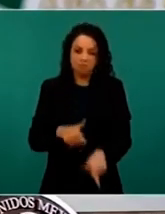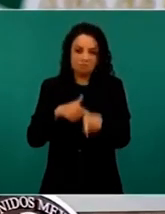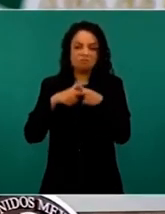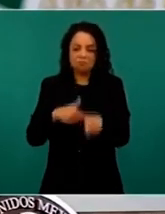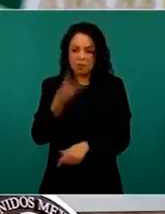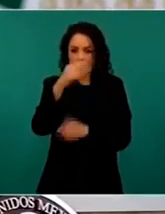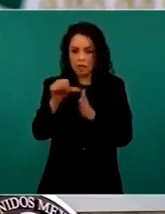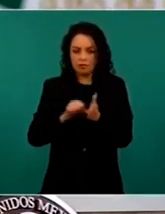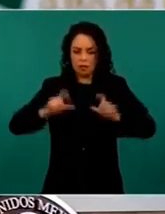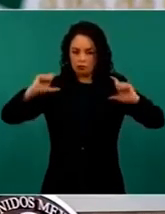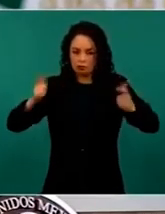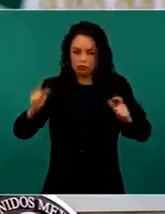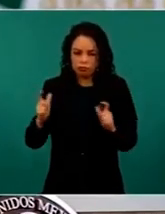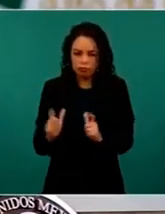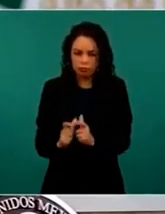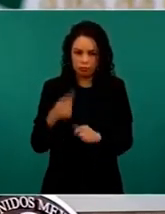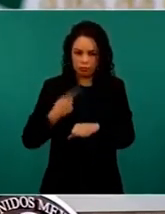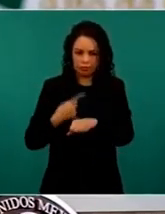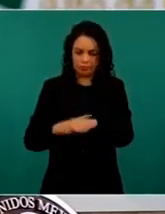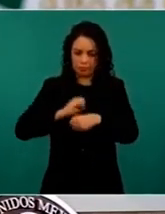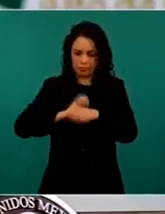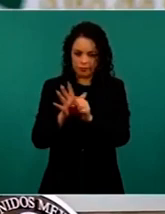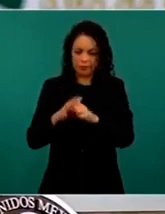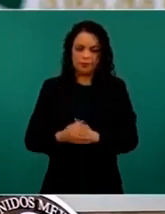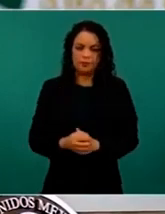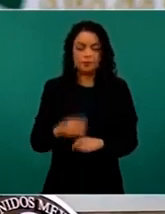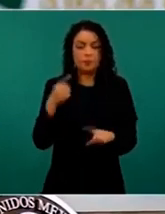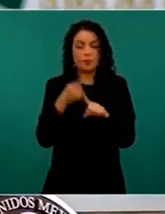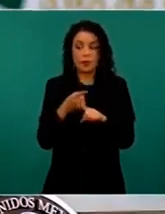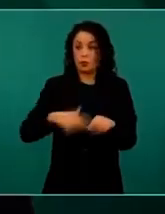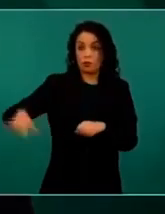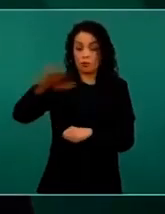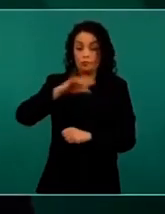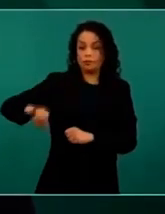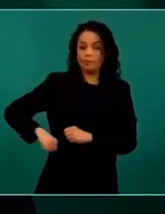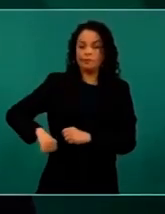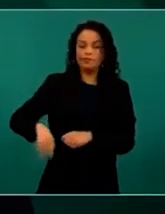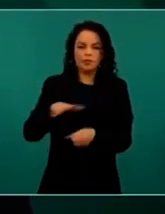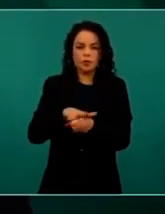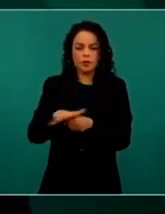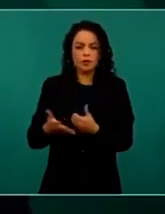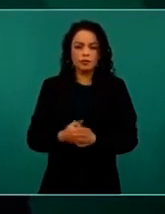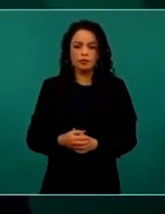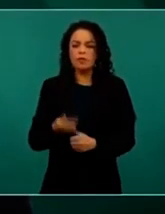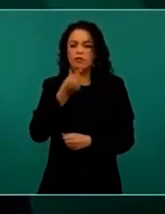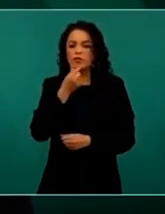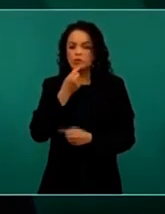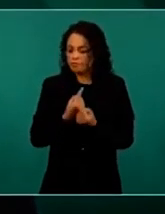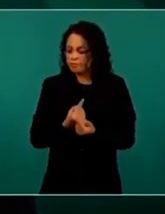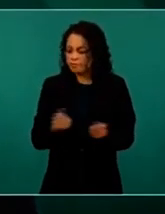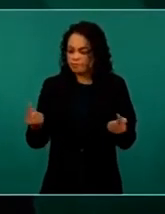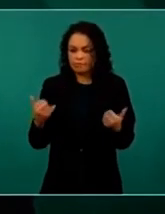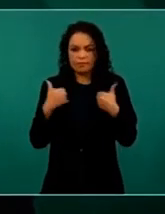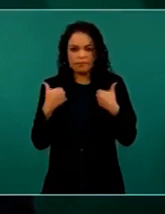en todos los indicadores. Uno de los indicadores que ha sido de especial interés de la sociedad, desde luego, es qué pasa con niñas, niños y adolescentes